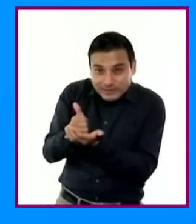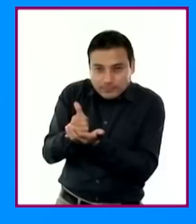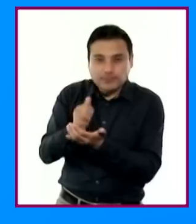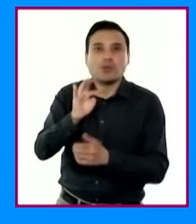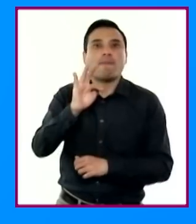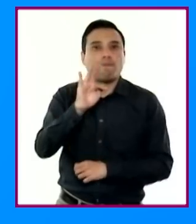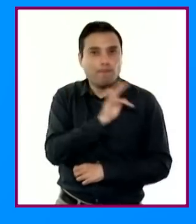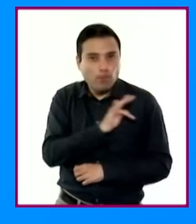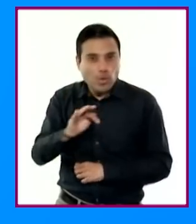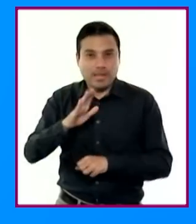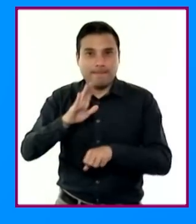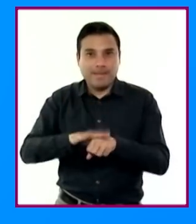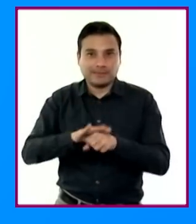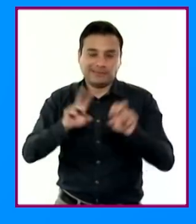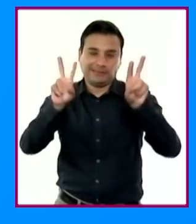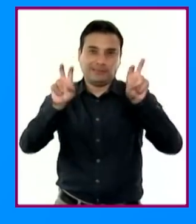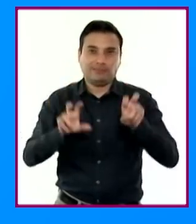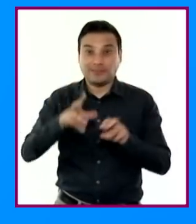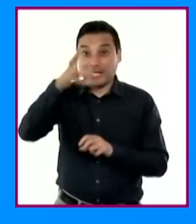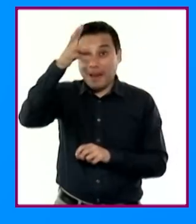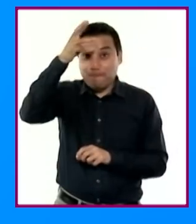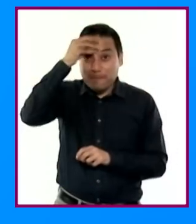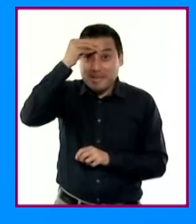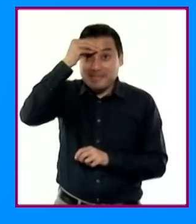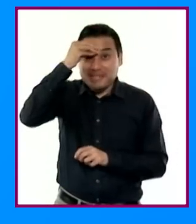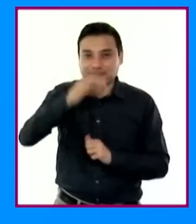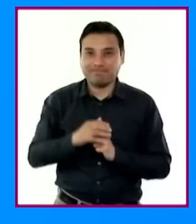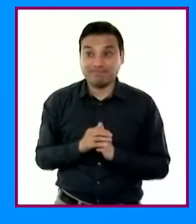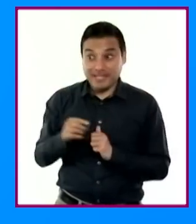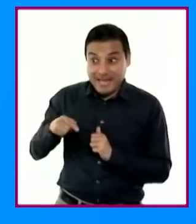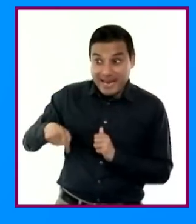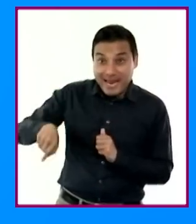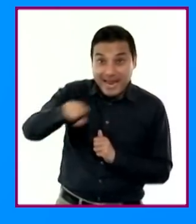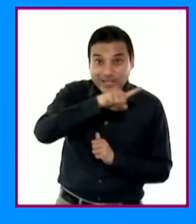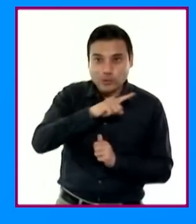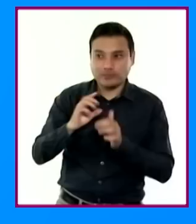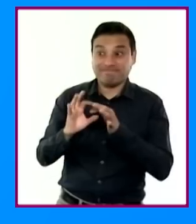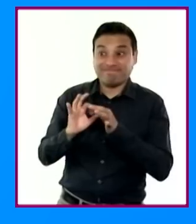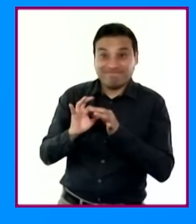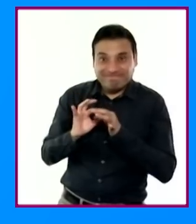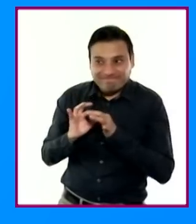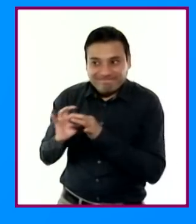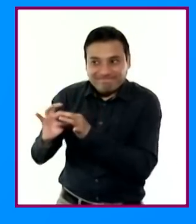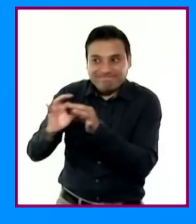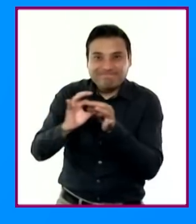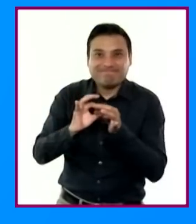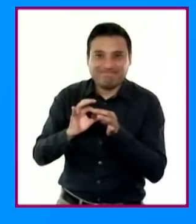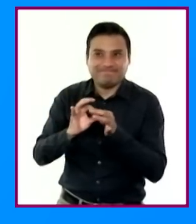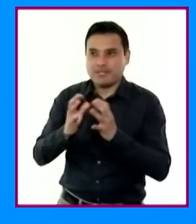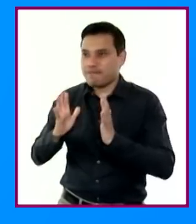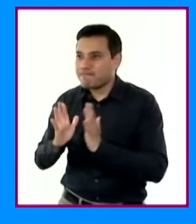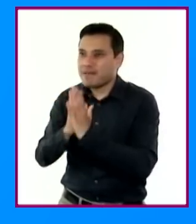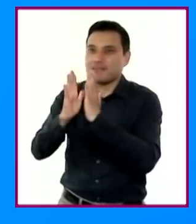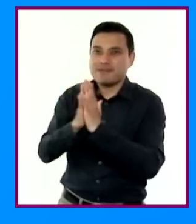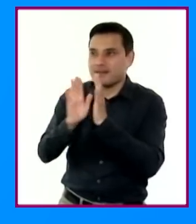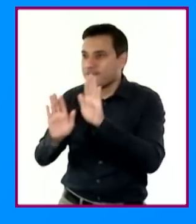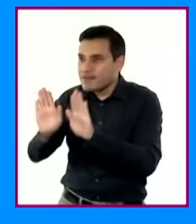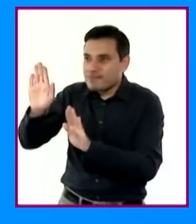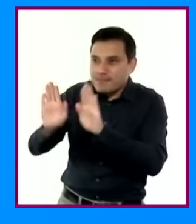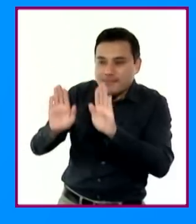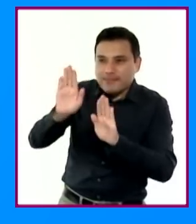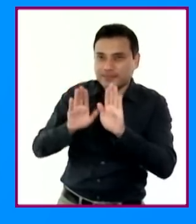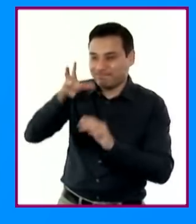conocimientos y la construcción del sentido de pertenencia mediante la participación de diferentes integrantes de la comunidad